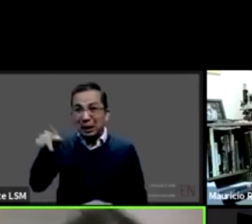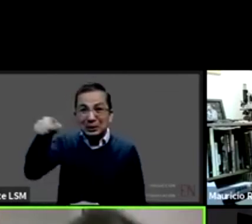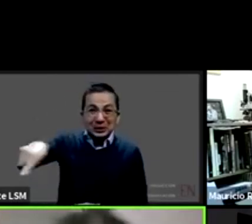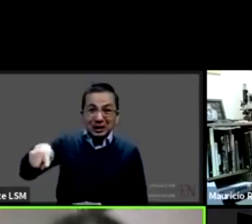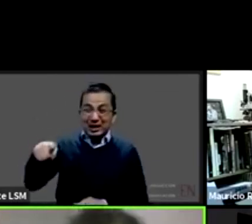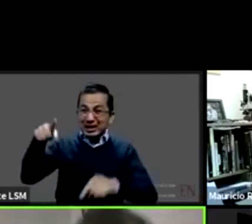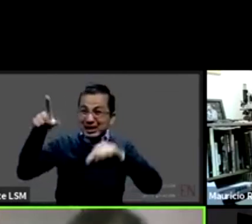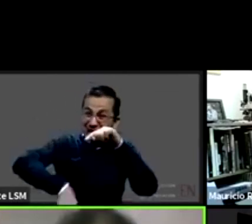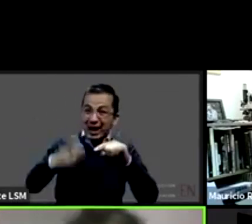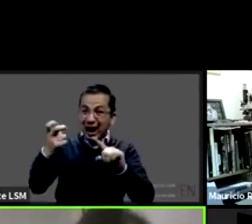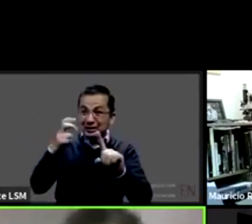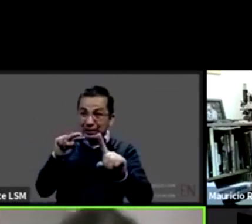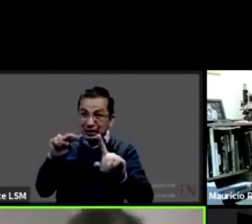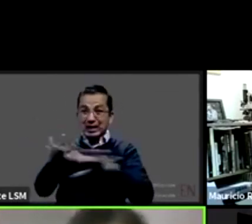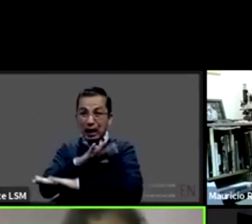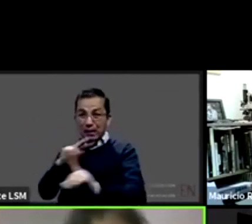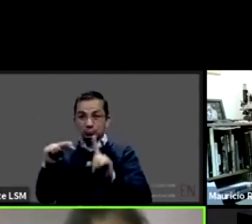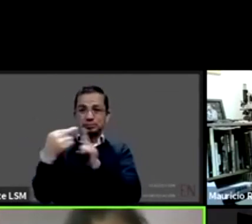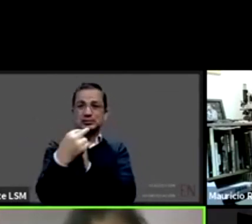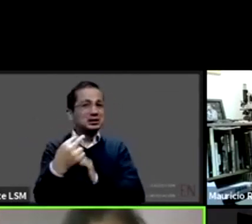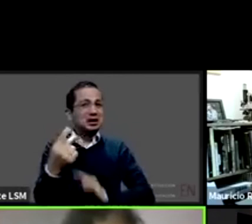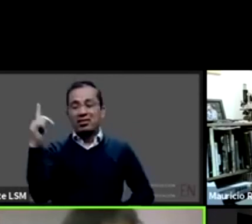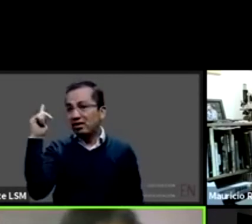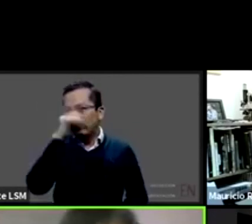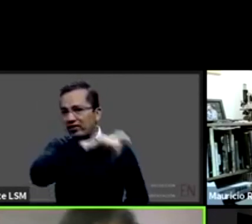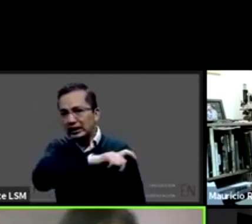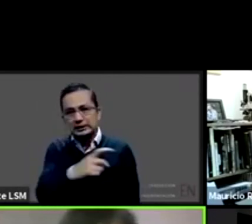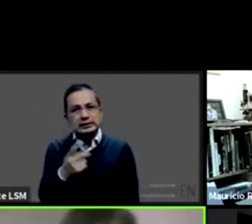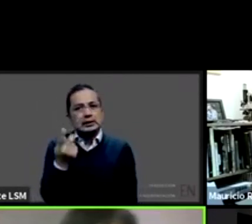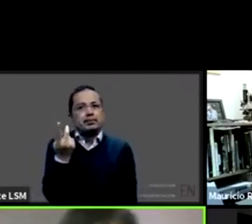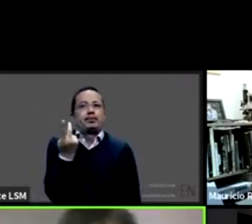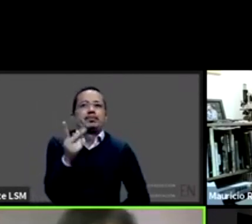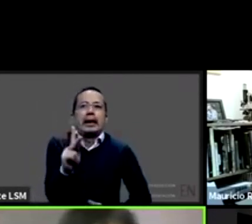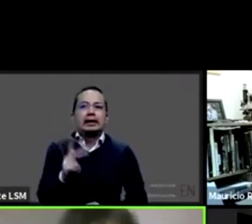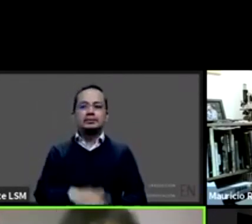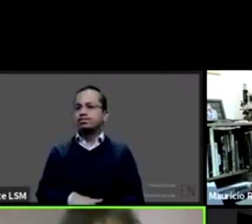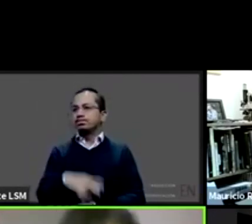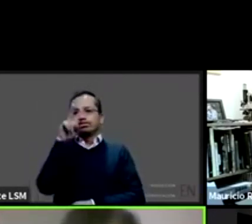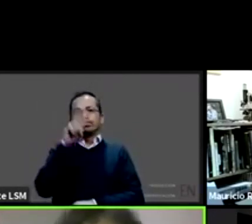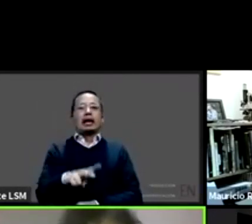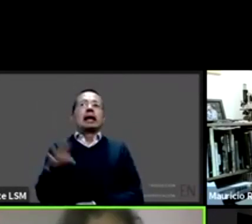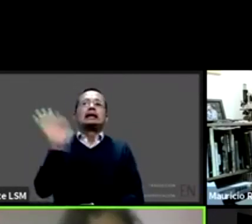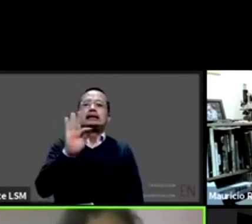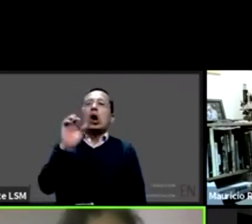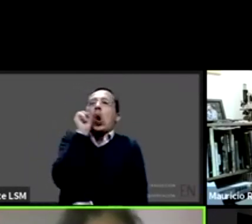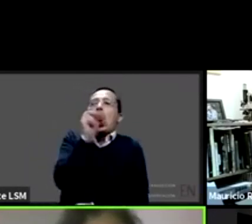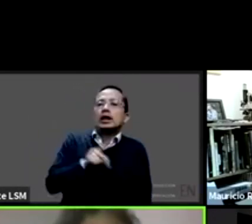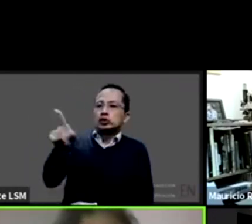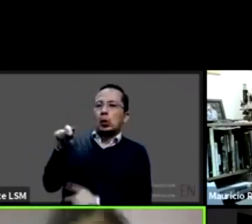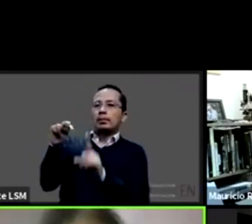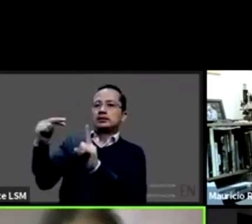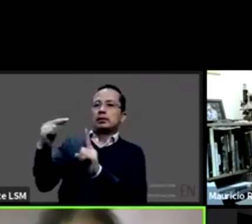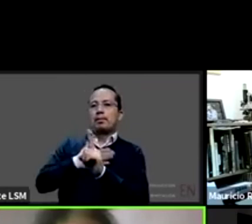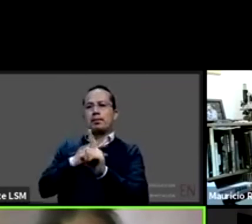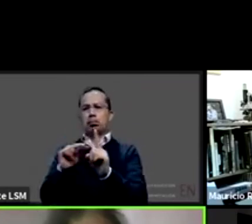en pues tú tienes una visión y yo otra ¿no? estaríamos digo finalmente no pasaría nada el problema es que estas visiones